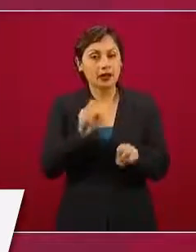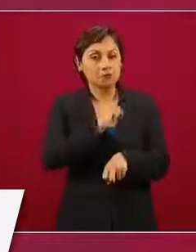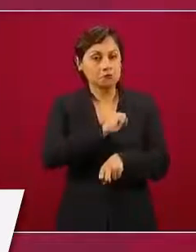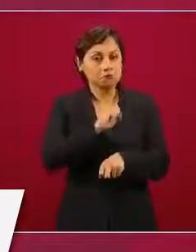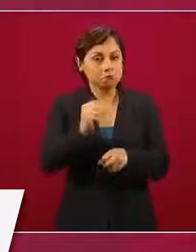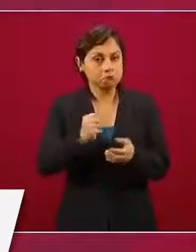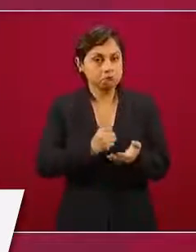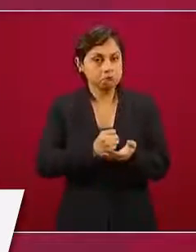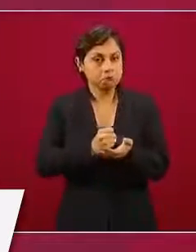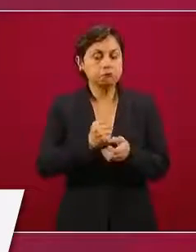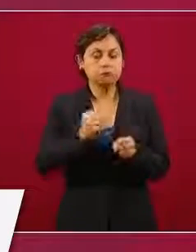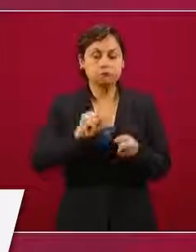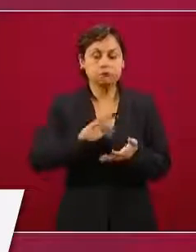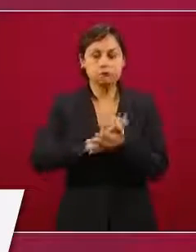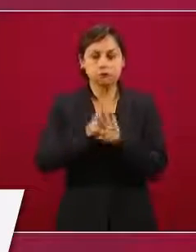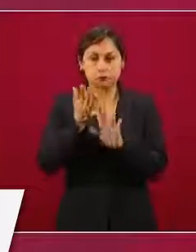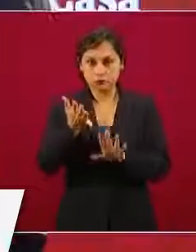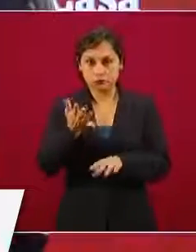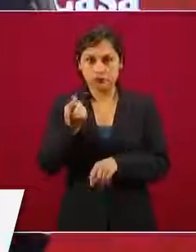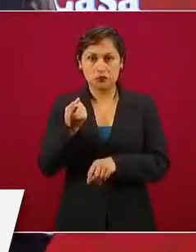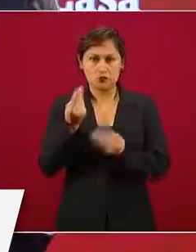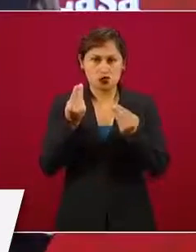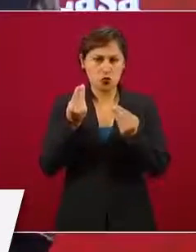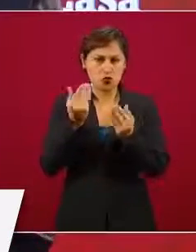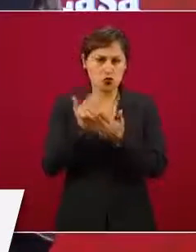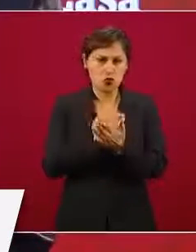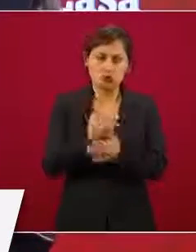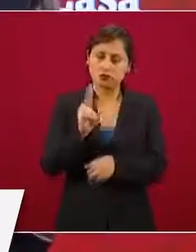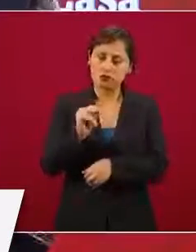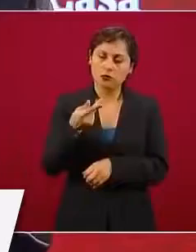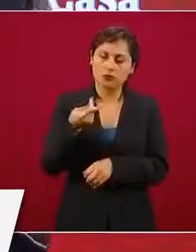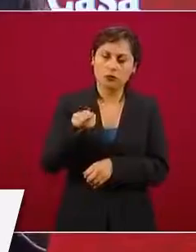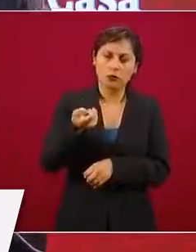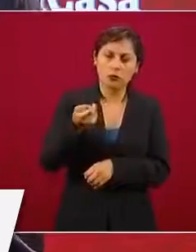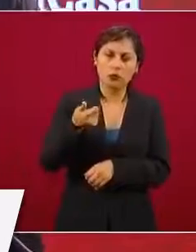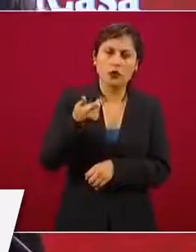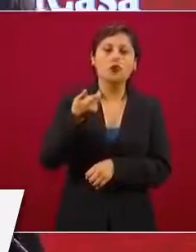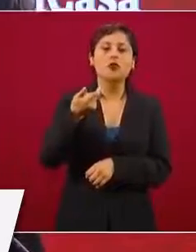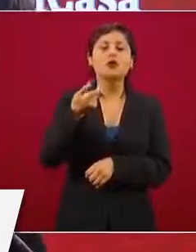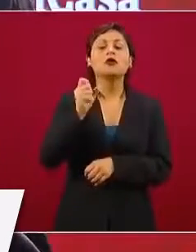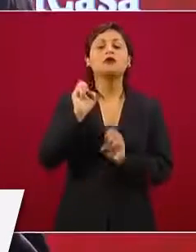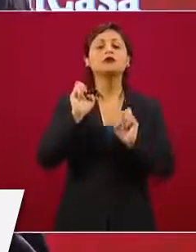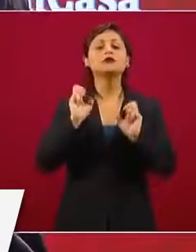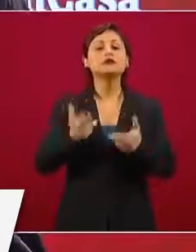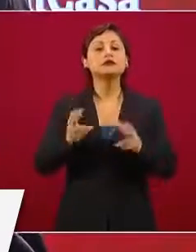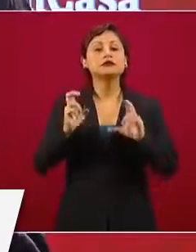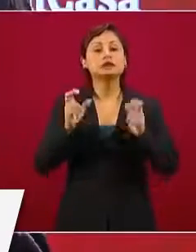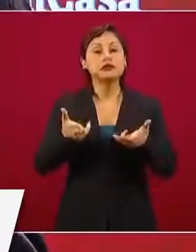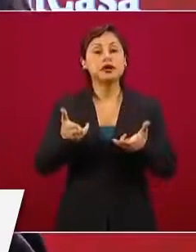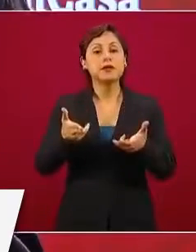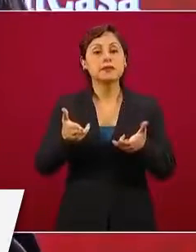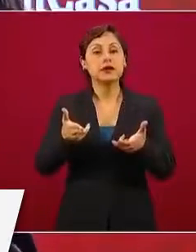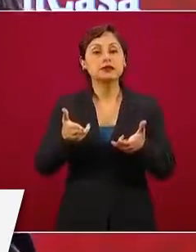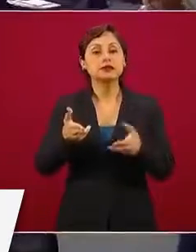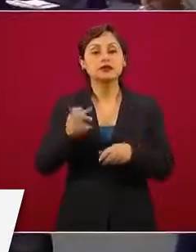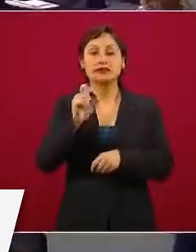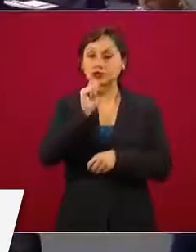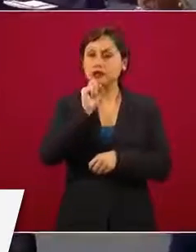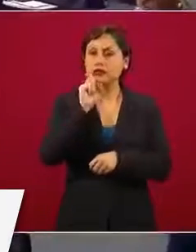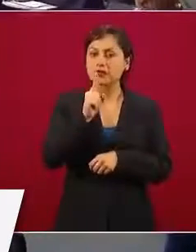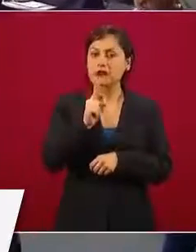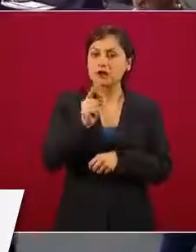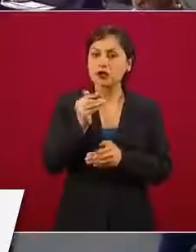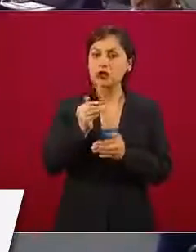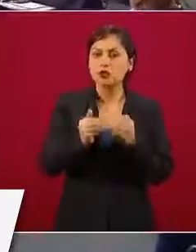Y Chiapas también ha ido, ha tenido avances,